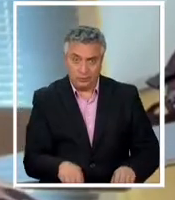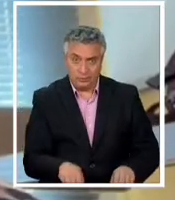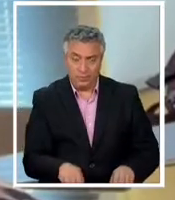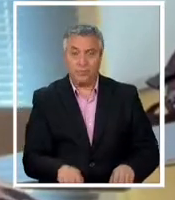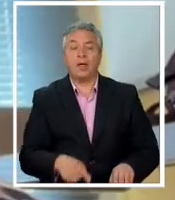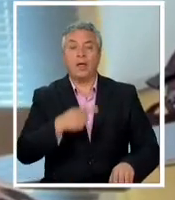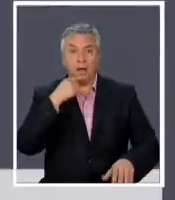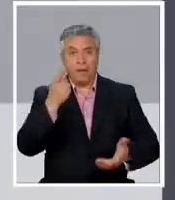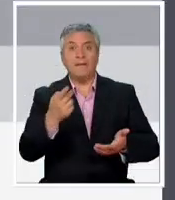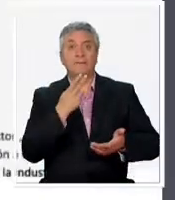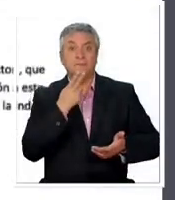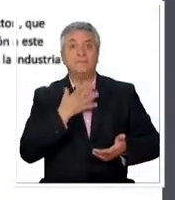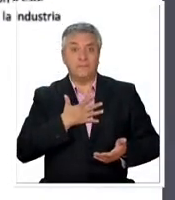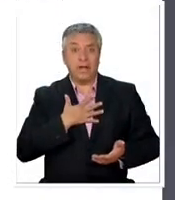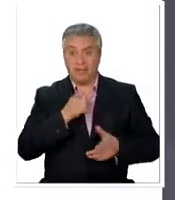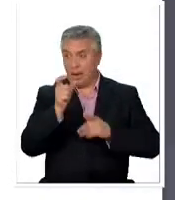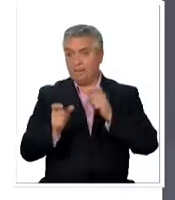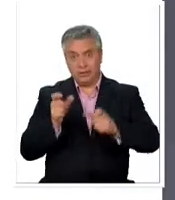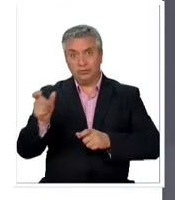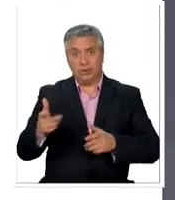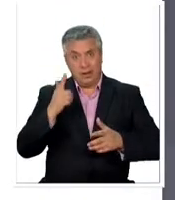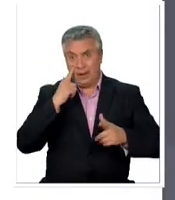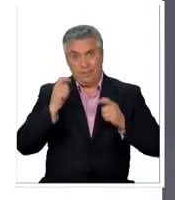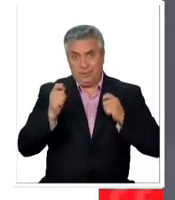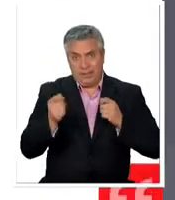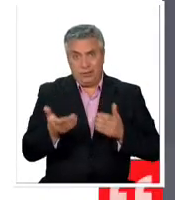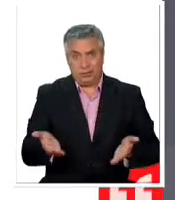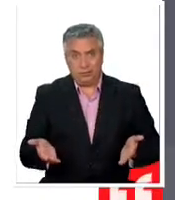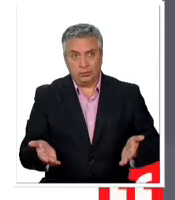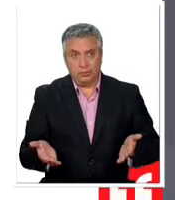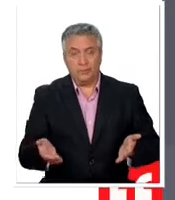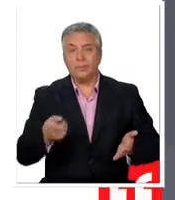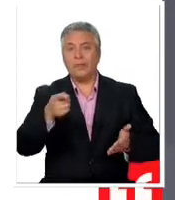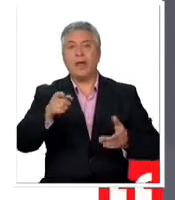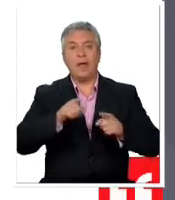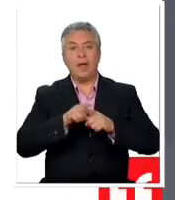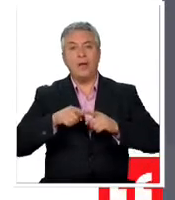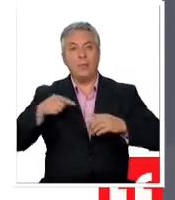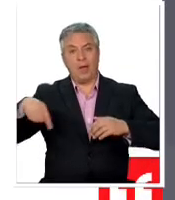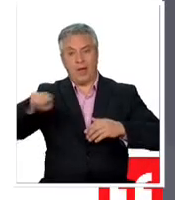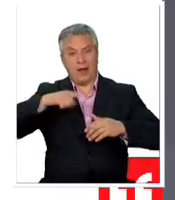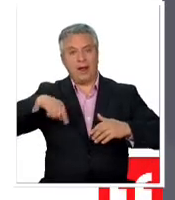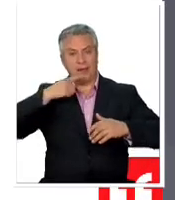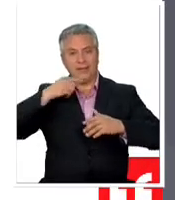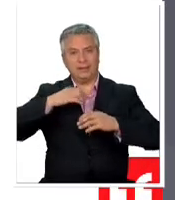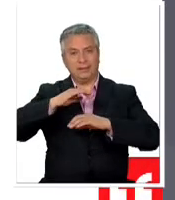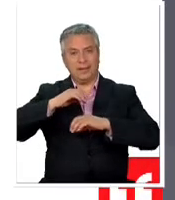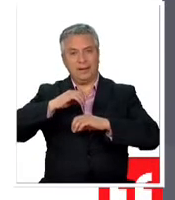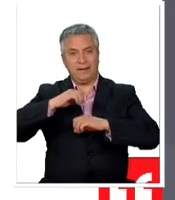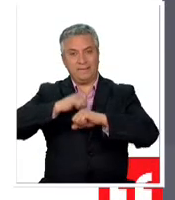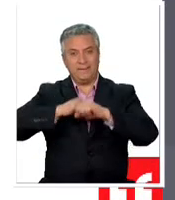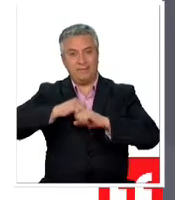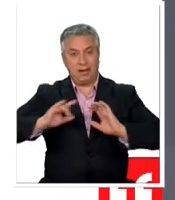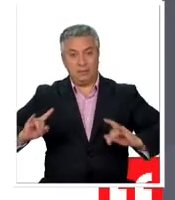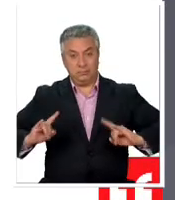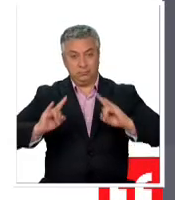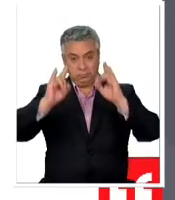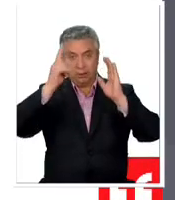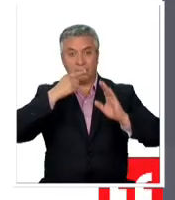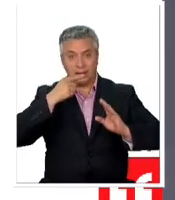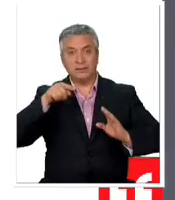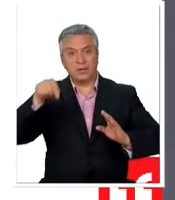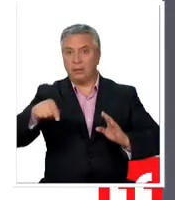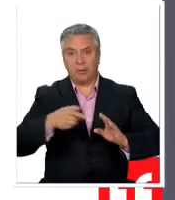a vidas humanas en una declaración pública la inmobiliaria Punta Piqueros asegura que la corte suprema no acogió la